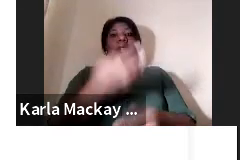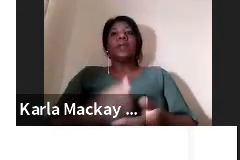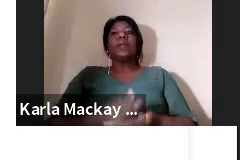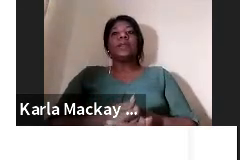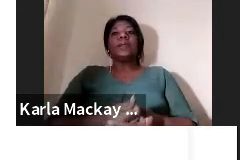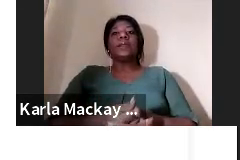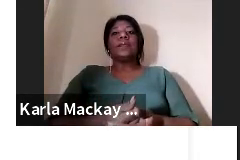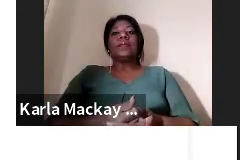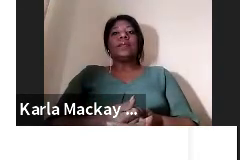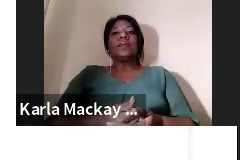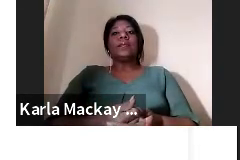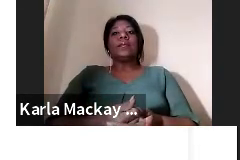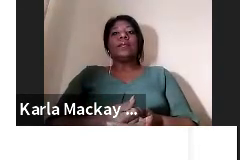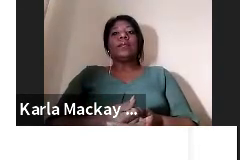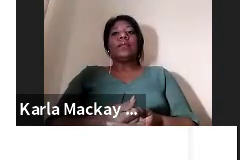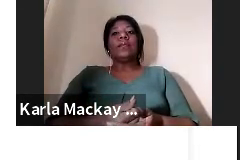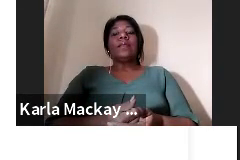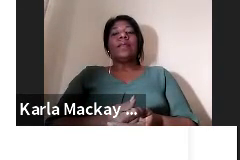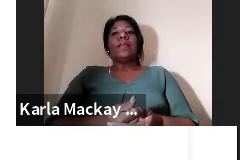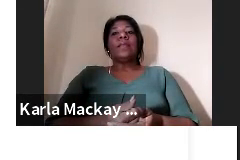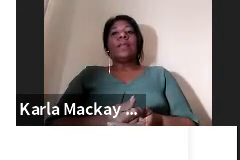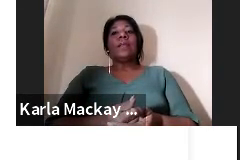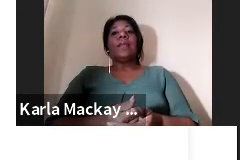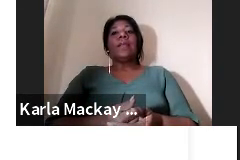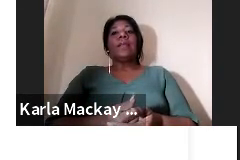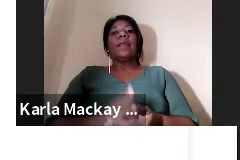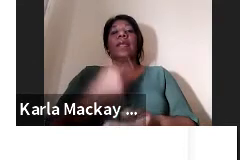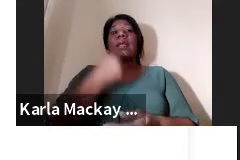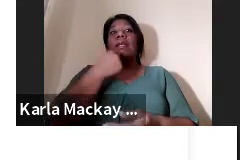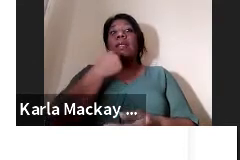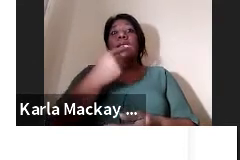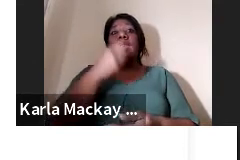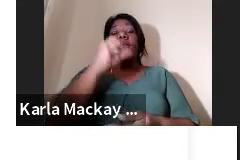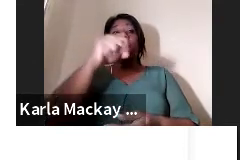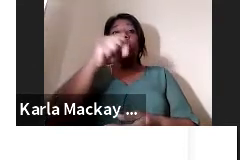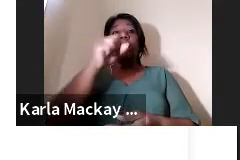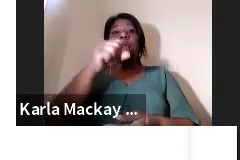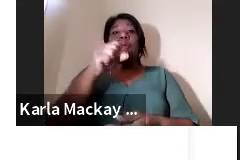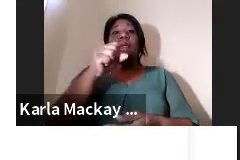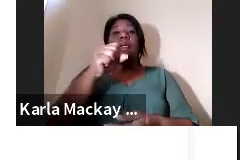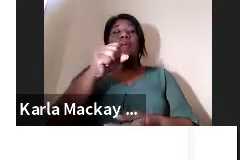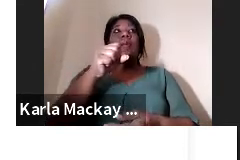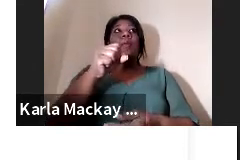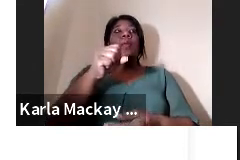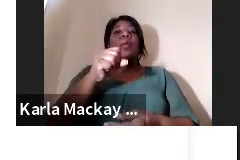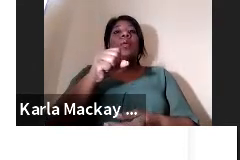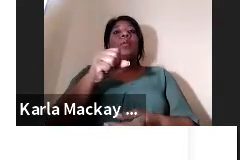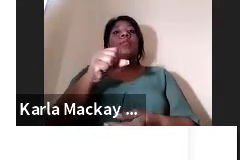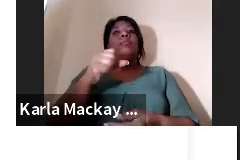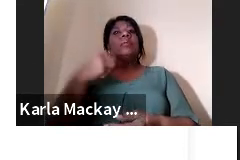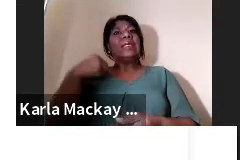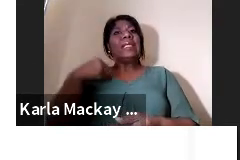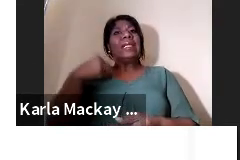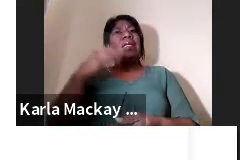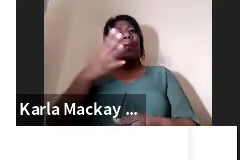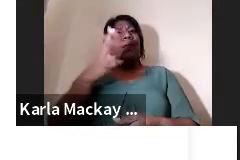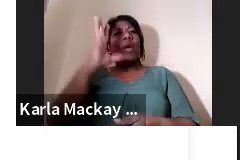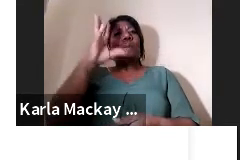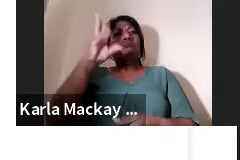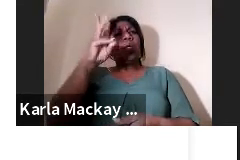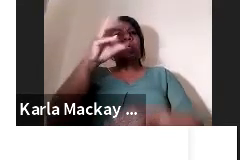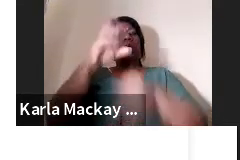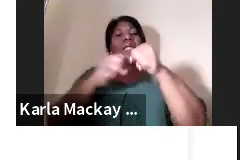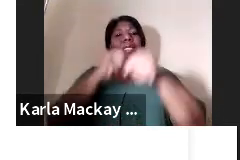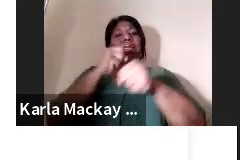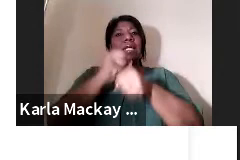Vamos a compartir la evolución que ha habido a lo largo de estos 5 o 6 años sobre un método